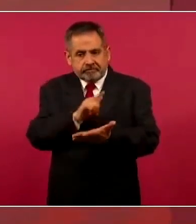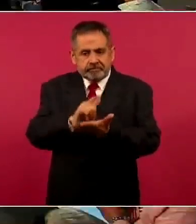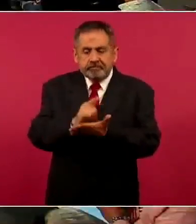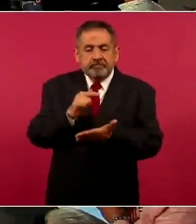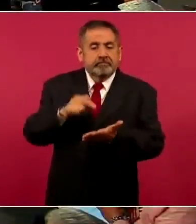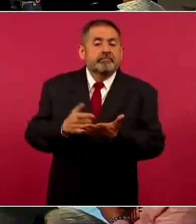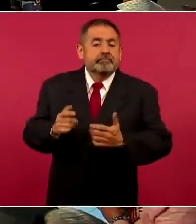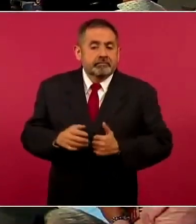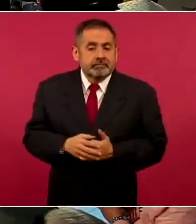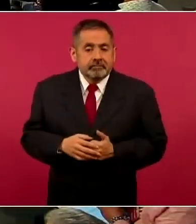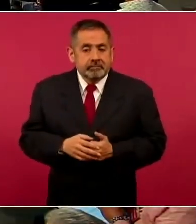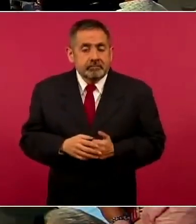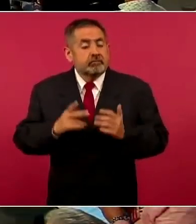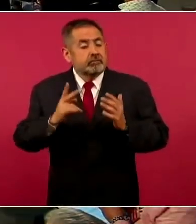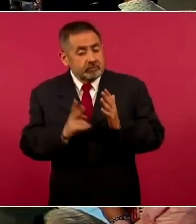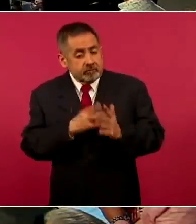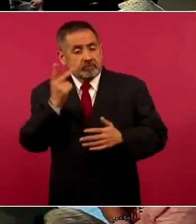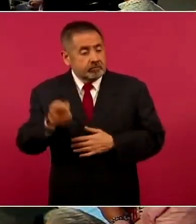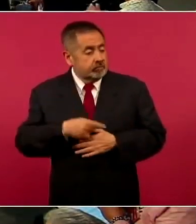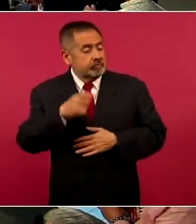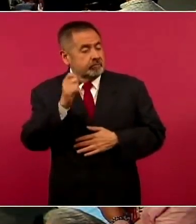Pues que no suceda eso.